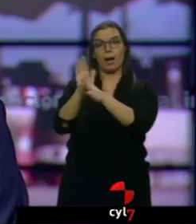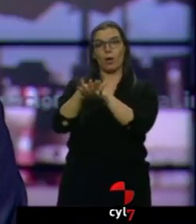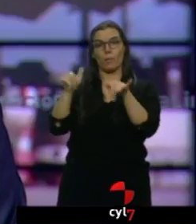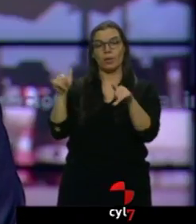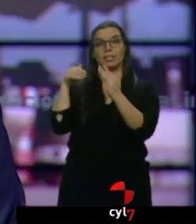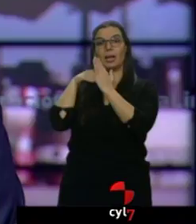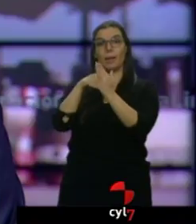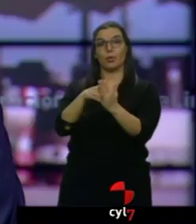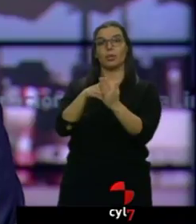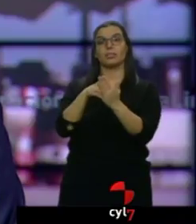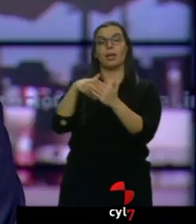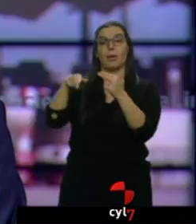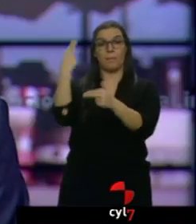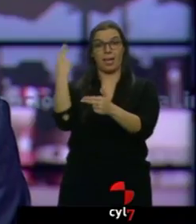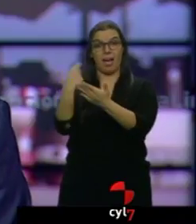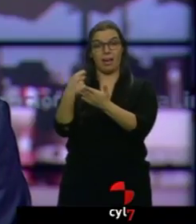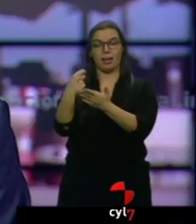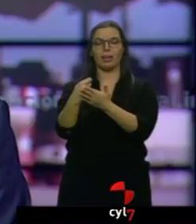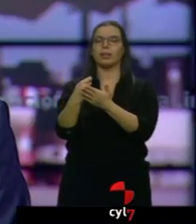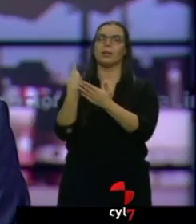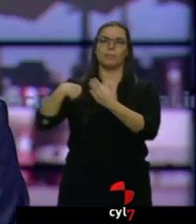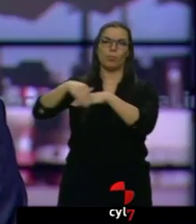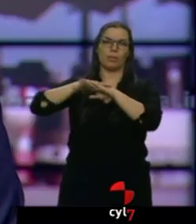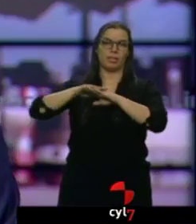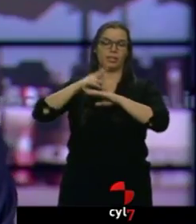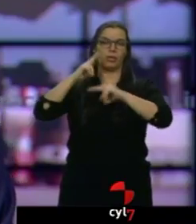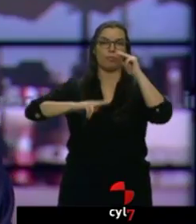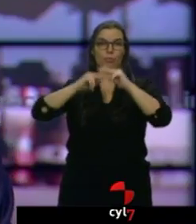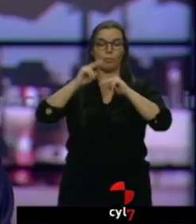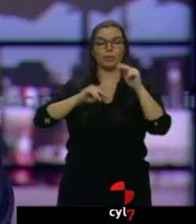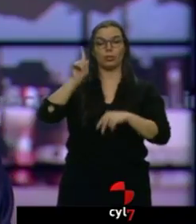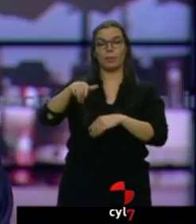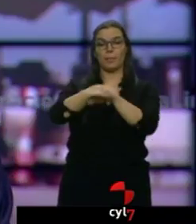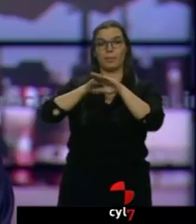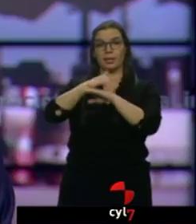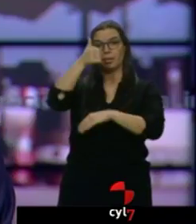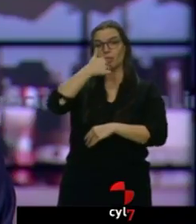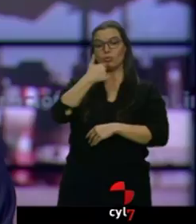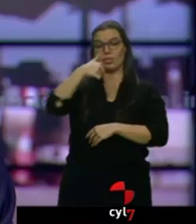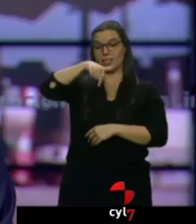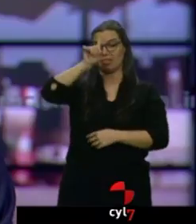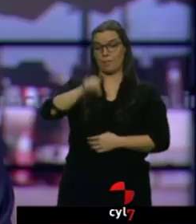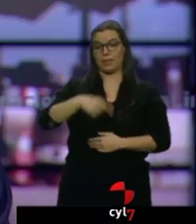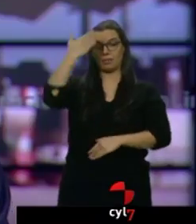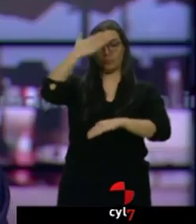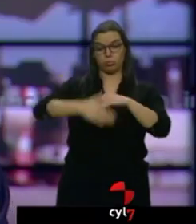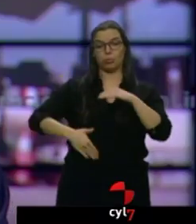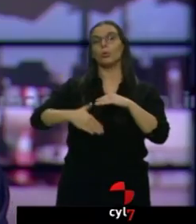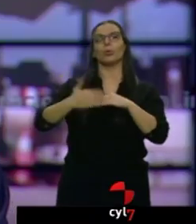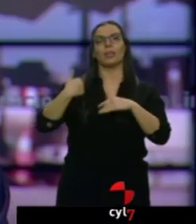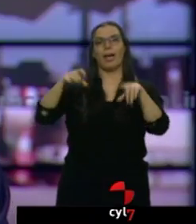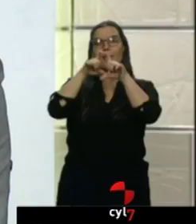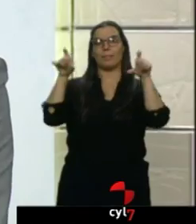a esos transportistas. El ministro Ábalos también confirmó que las concesiones de autopistas que cumple en este mes no van a ser prorrogadas.